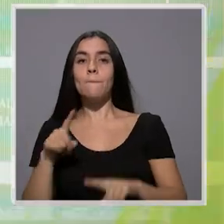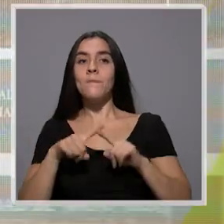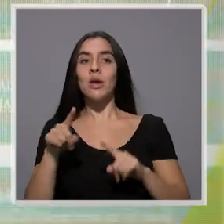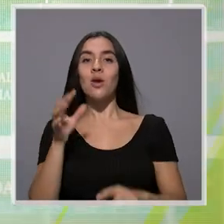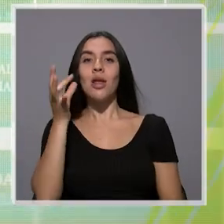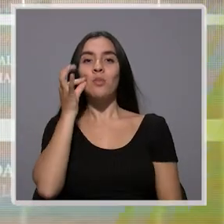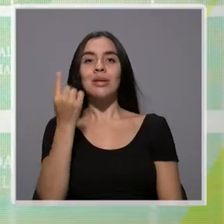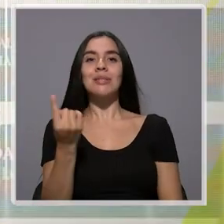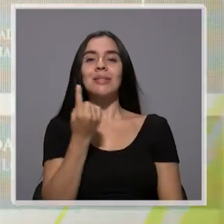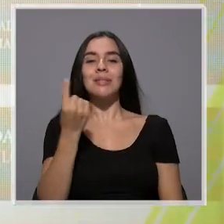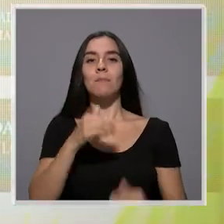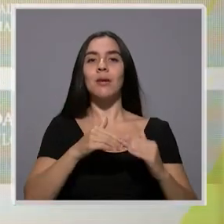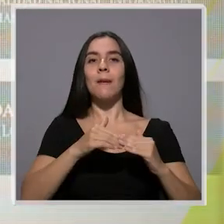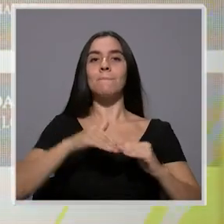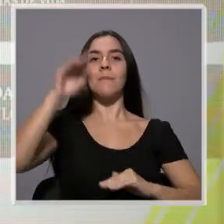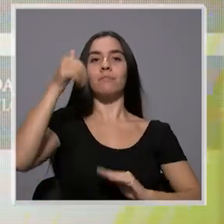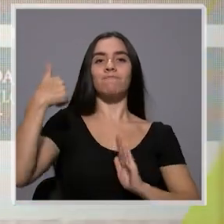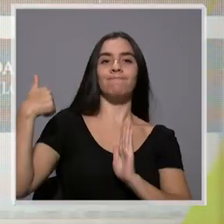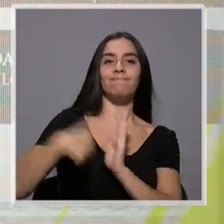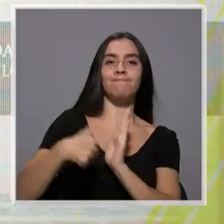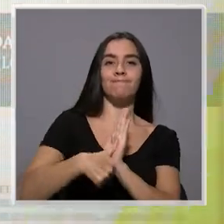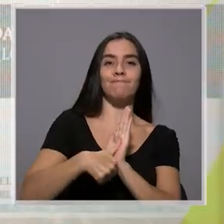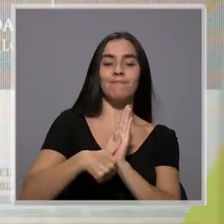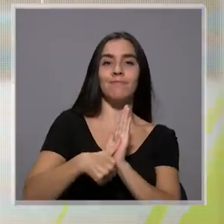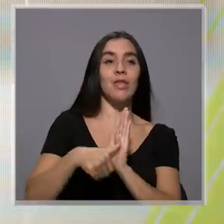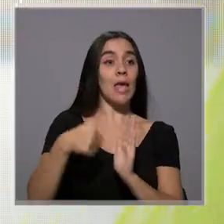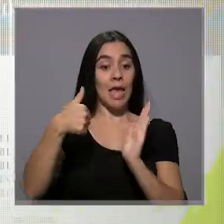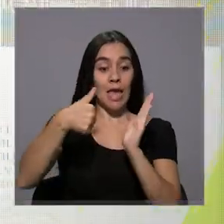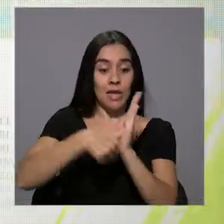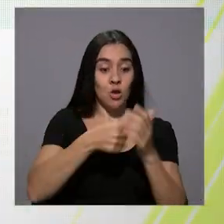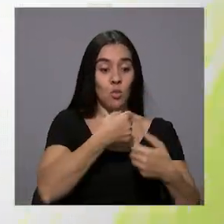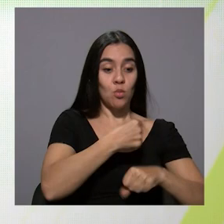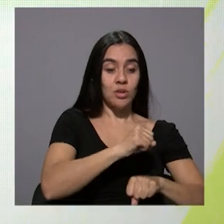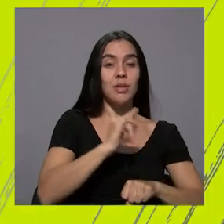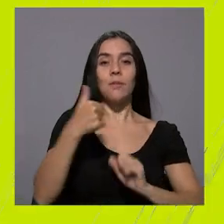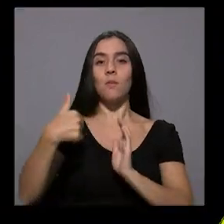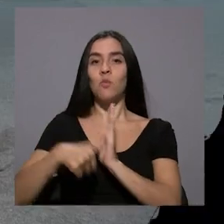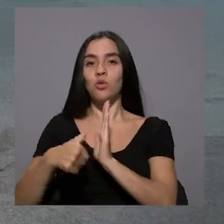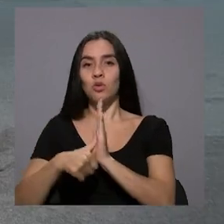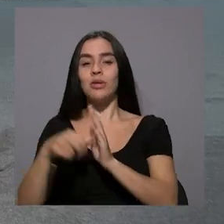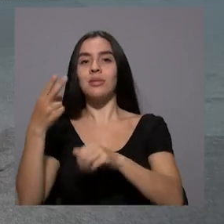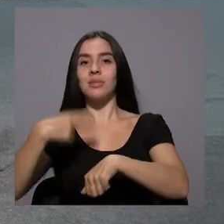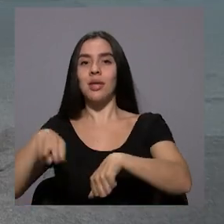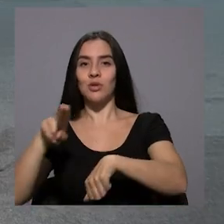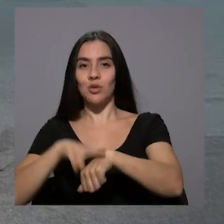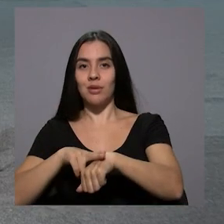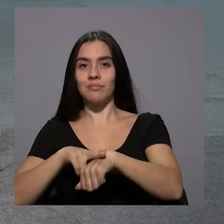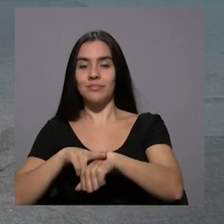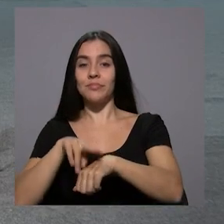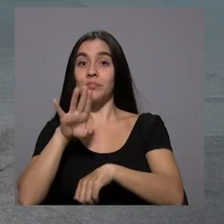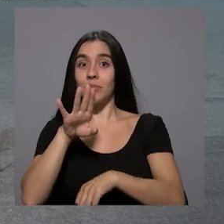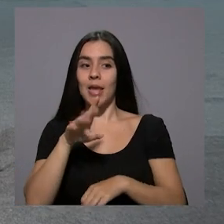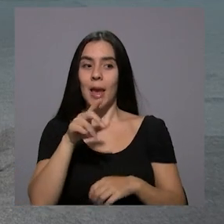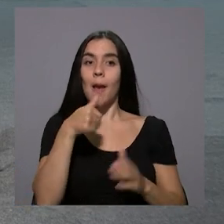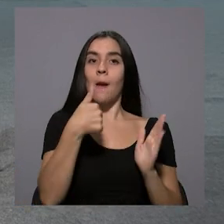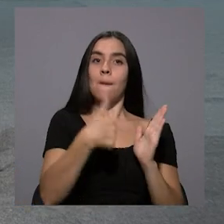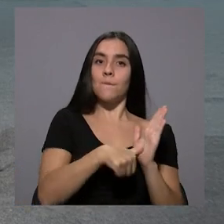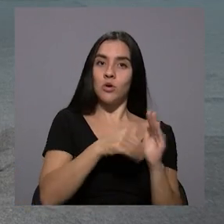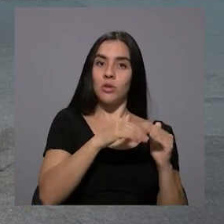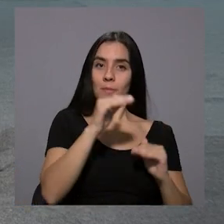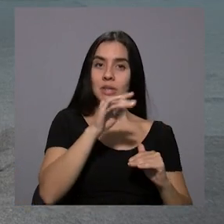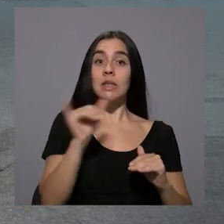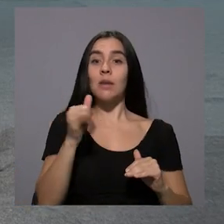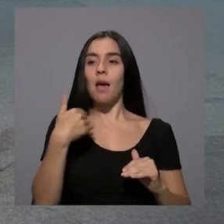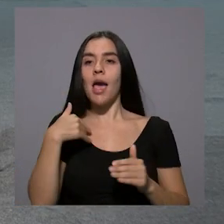siempre votamos más en elecciones municipales y en elecciones nacionales. Y no solo que votamos más, sino que varios estudios